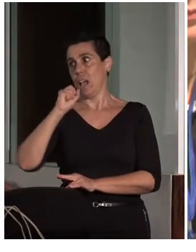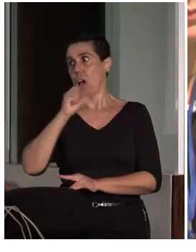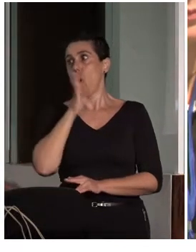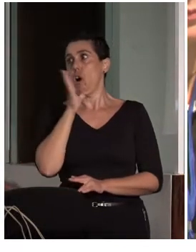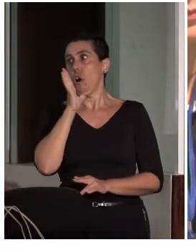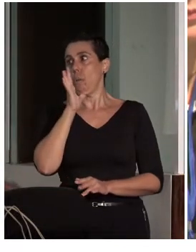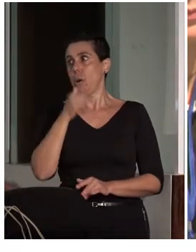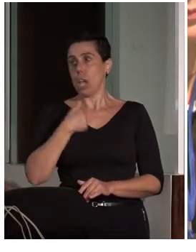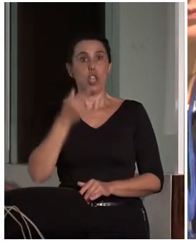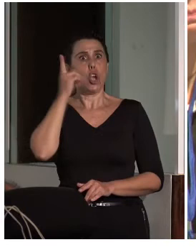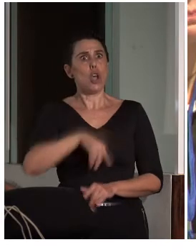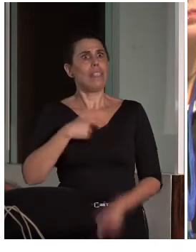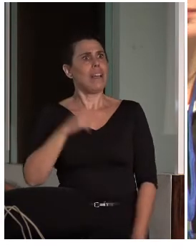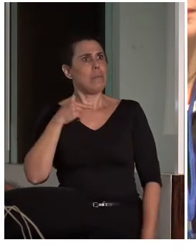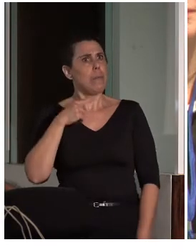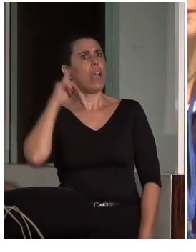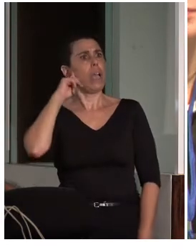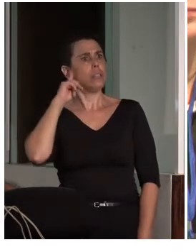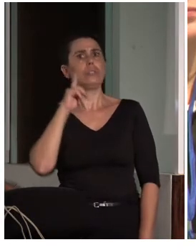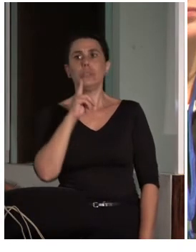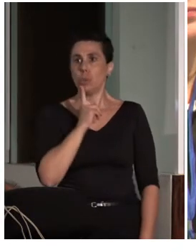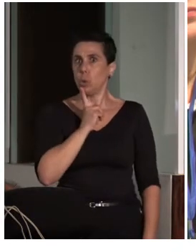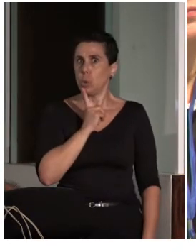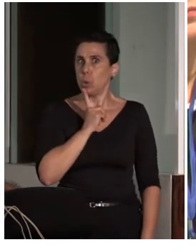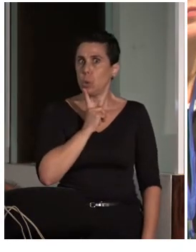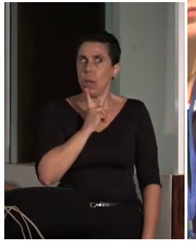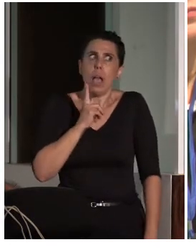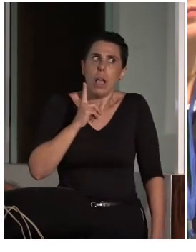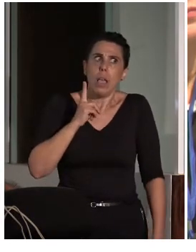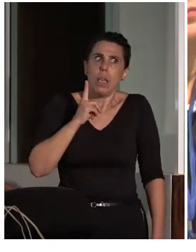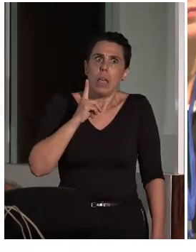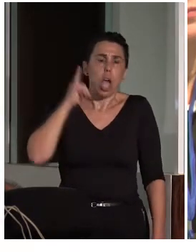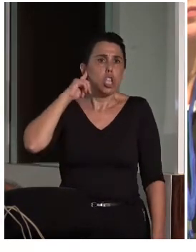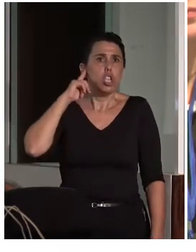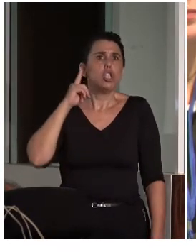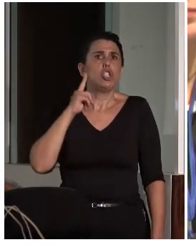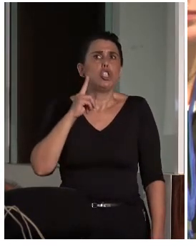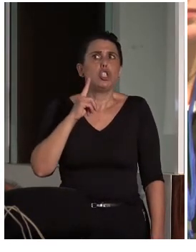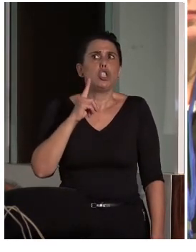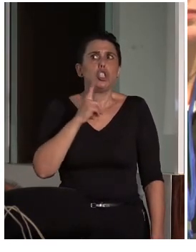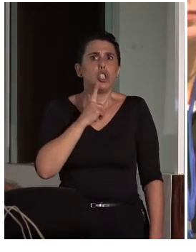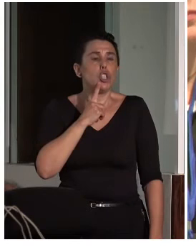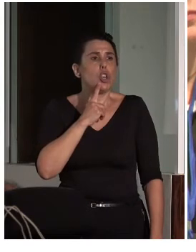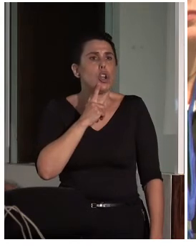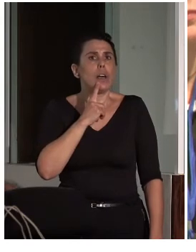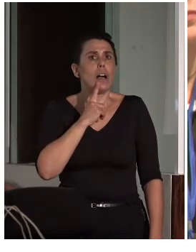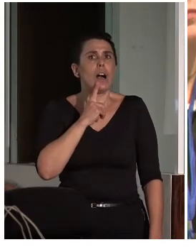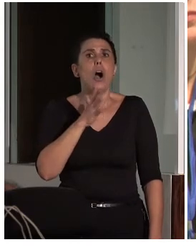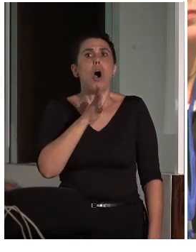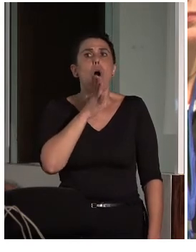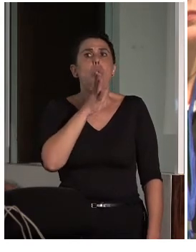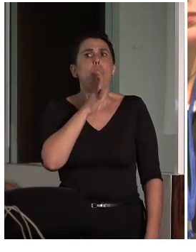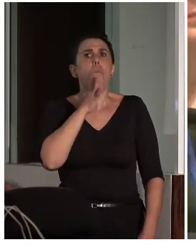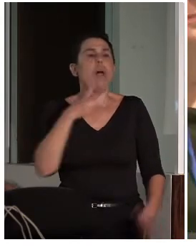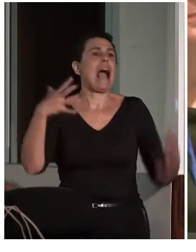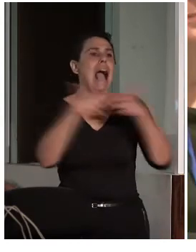persona sorda. Sorda, vamos a decir que con una sordera adquirida por cuestiones traumáticas,